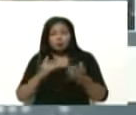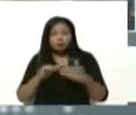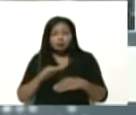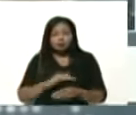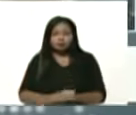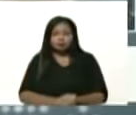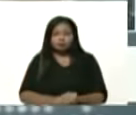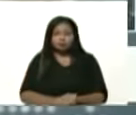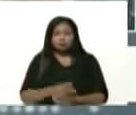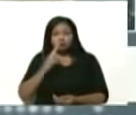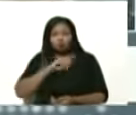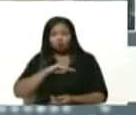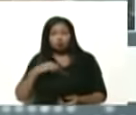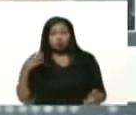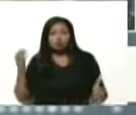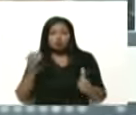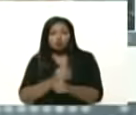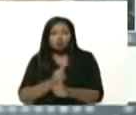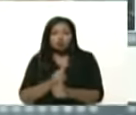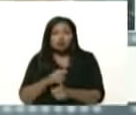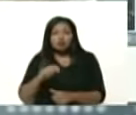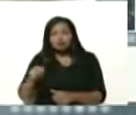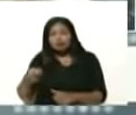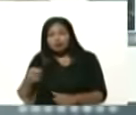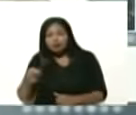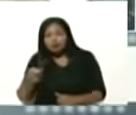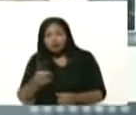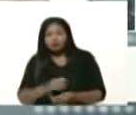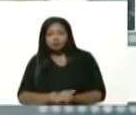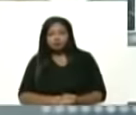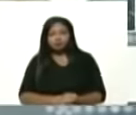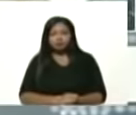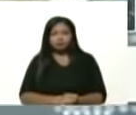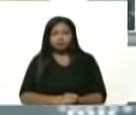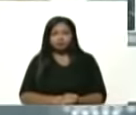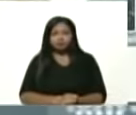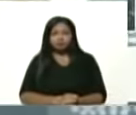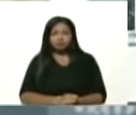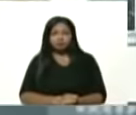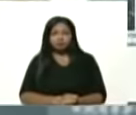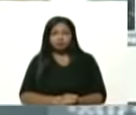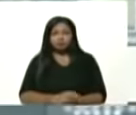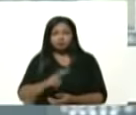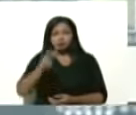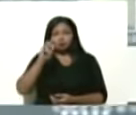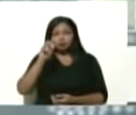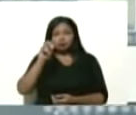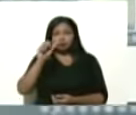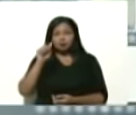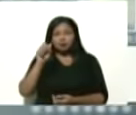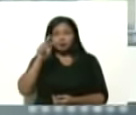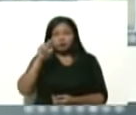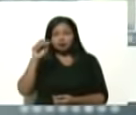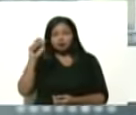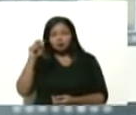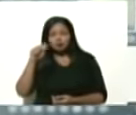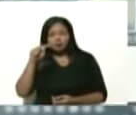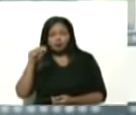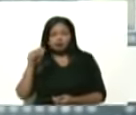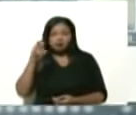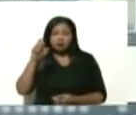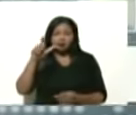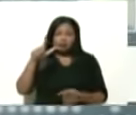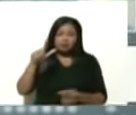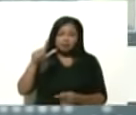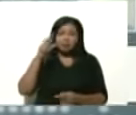la hemos detectado en los valles del Tui, la variante Delta. Por eso hay que cuidarse cada vez más.